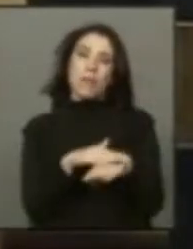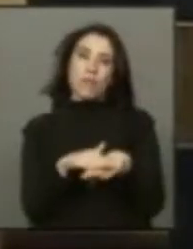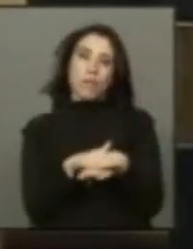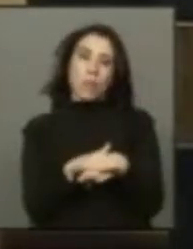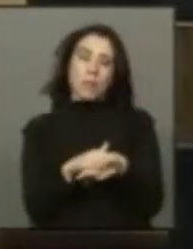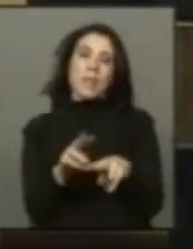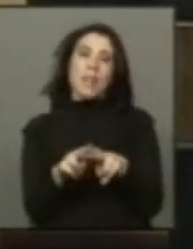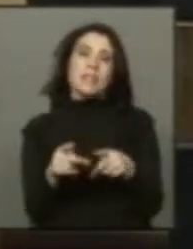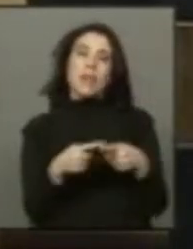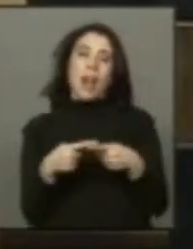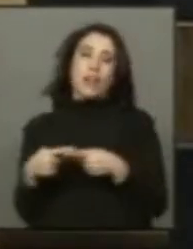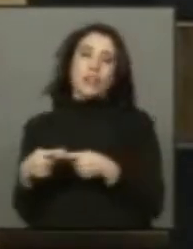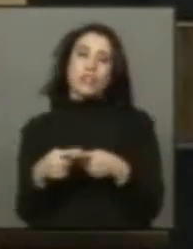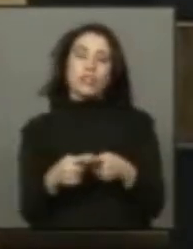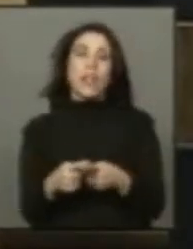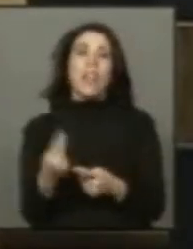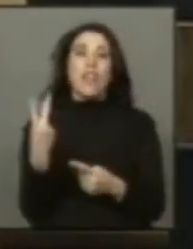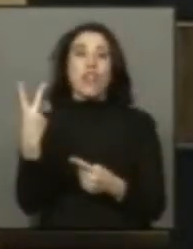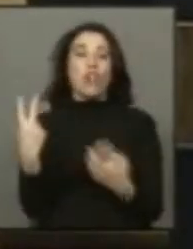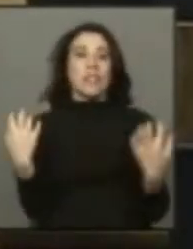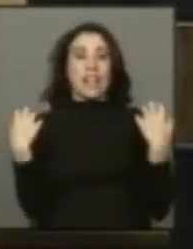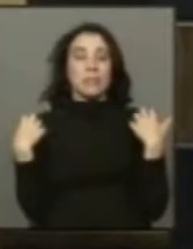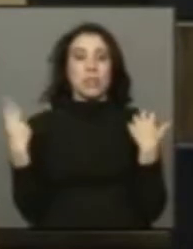¿Qué sociedad de corresponsabilidad?